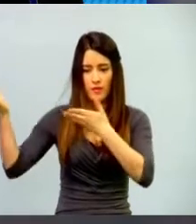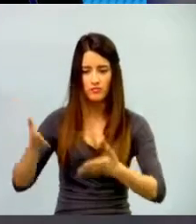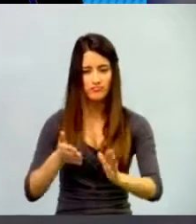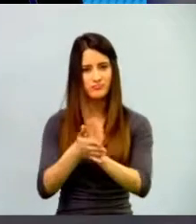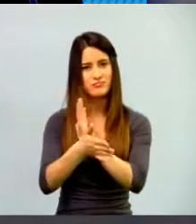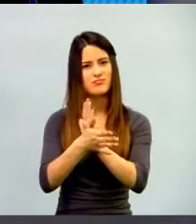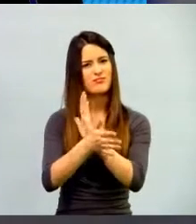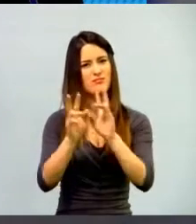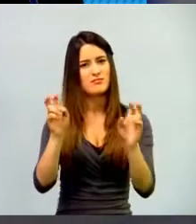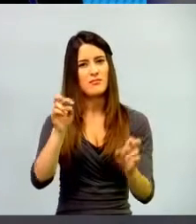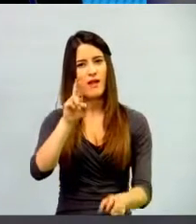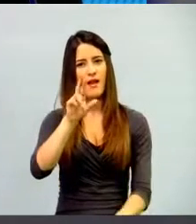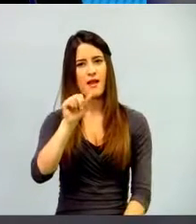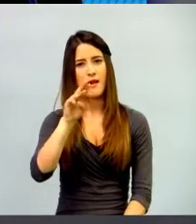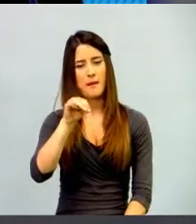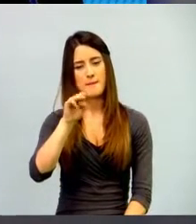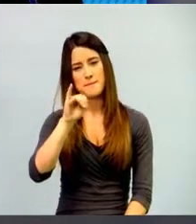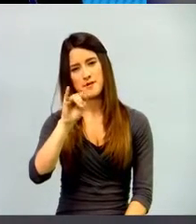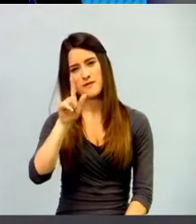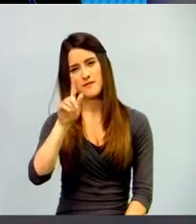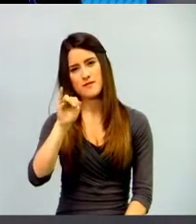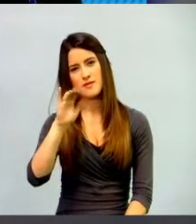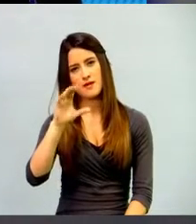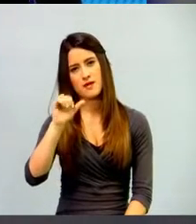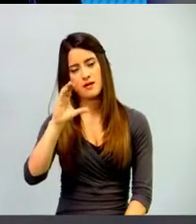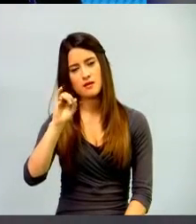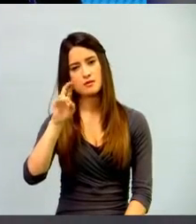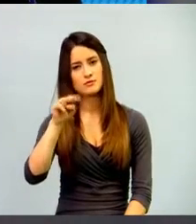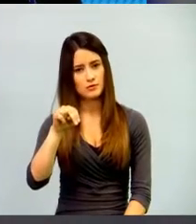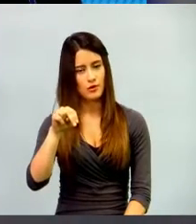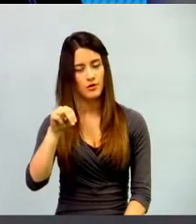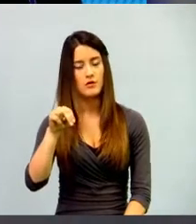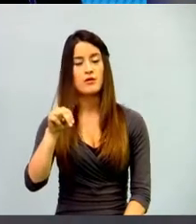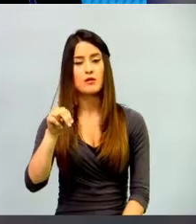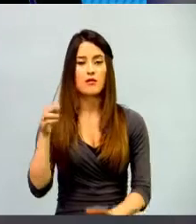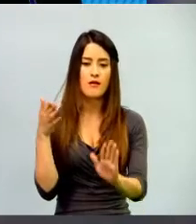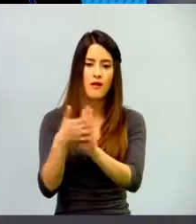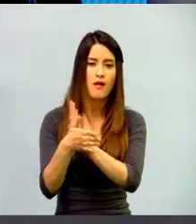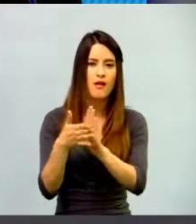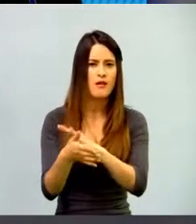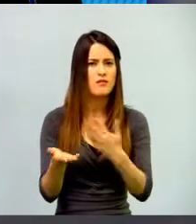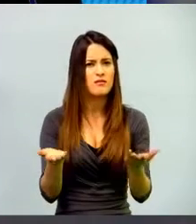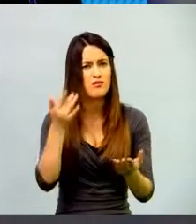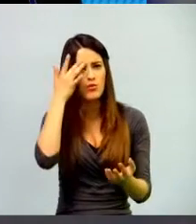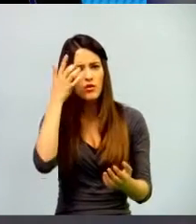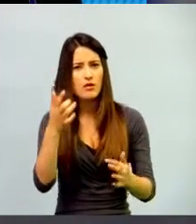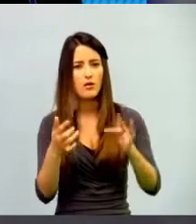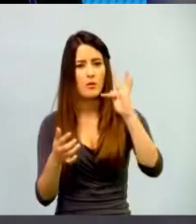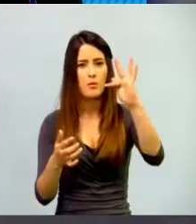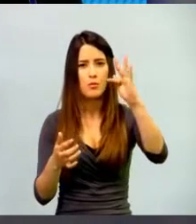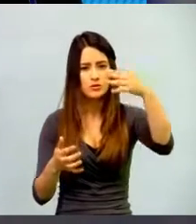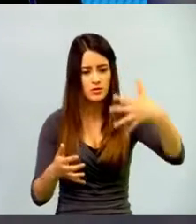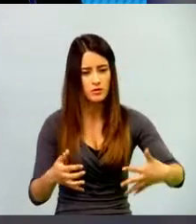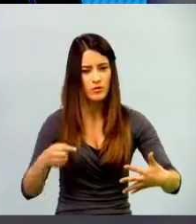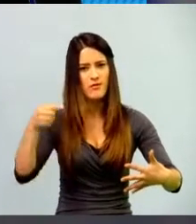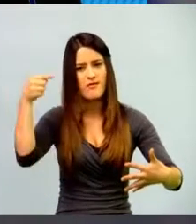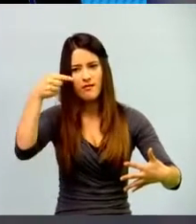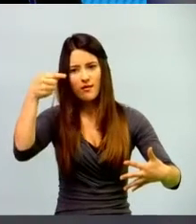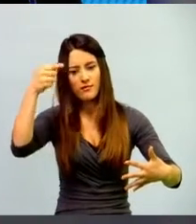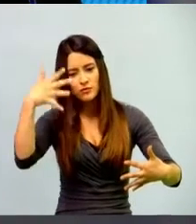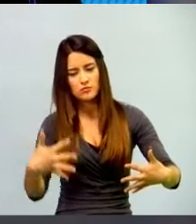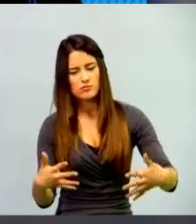trabajo diario, hay unos pros, hay unos contras. Es muy importante que nosotros en este momento